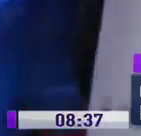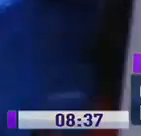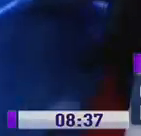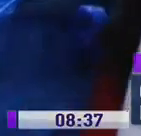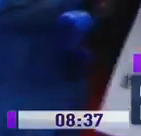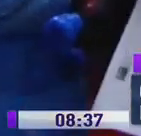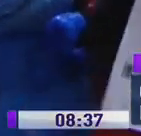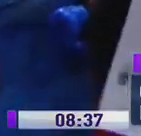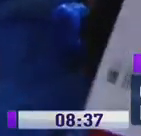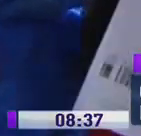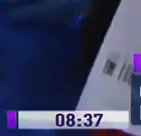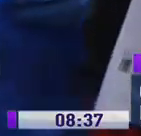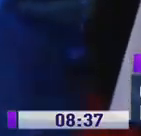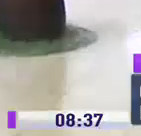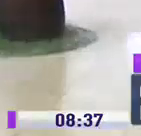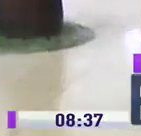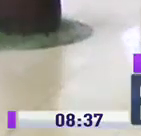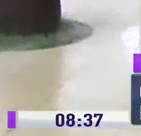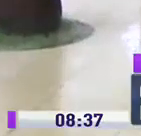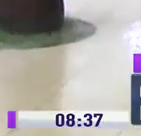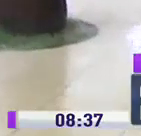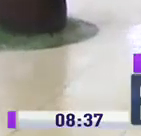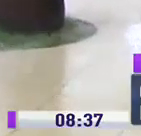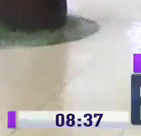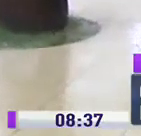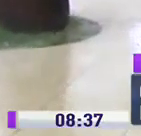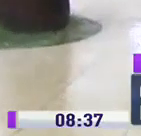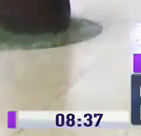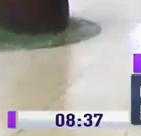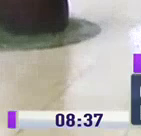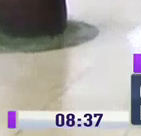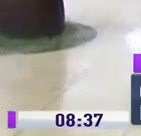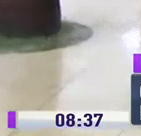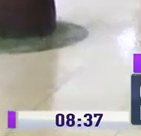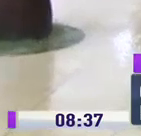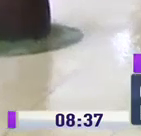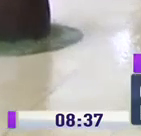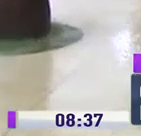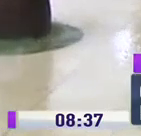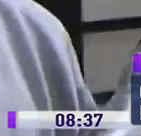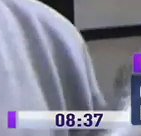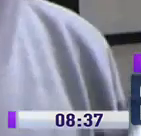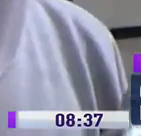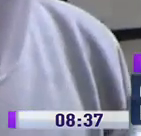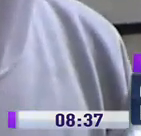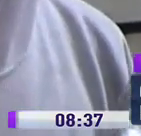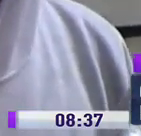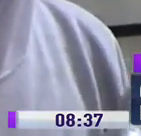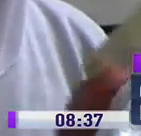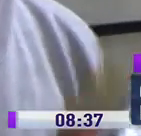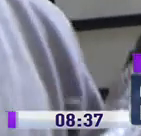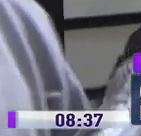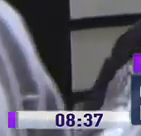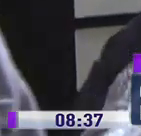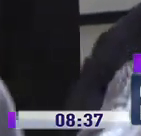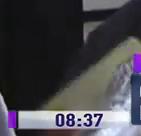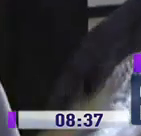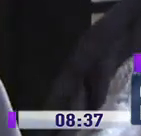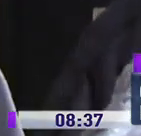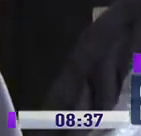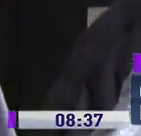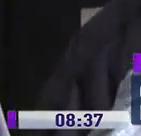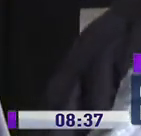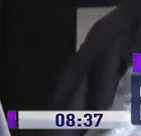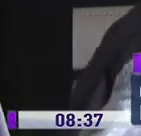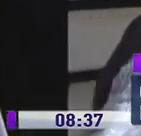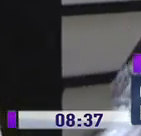muertos en casa, por diferentes enfermedades y algunos por coronavirus. Yo necesito una caja, una caja o